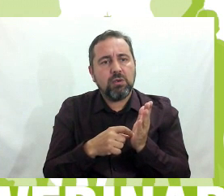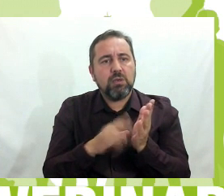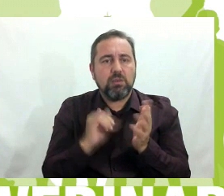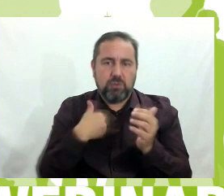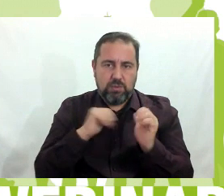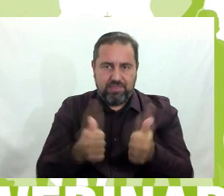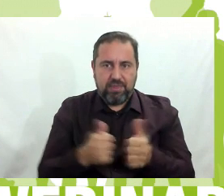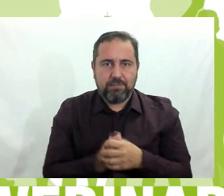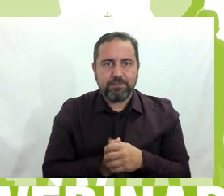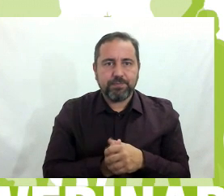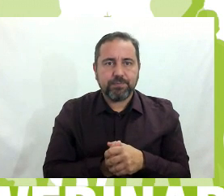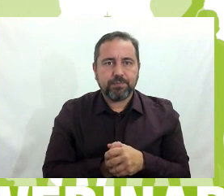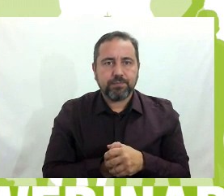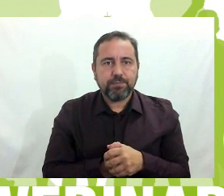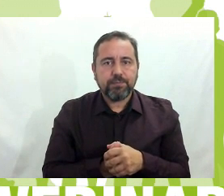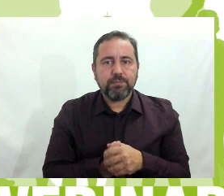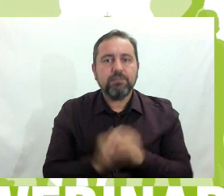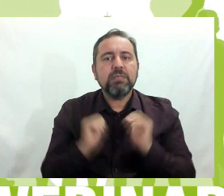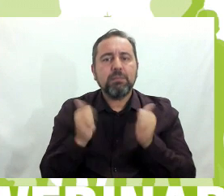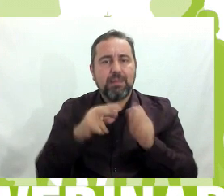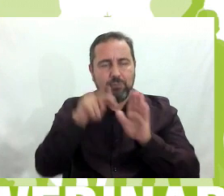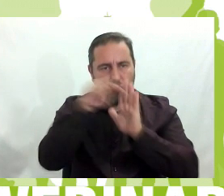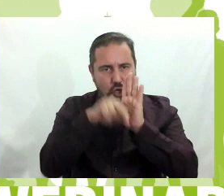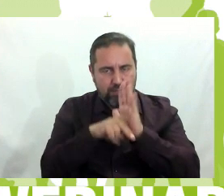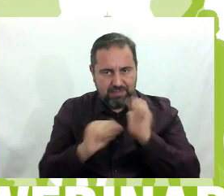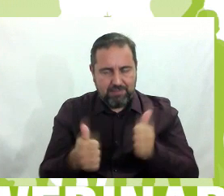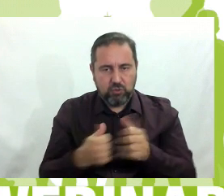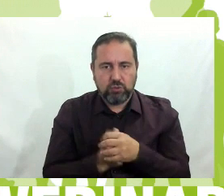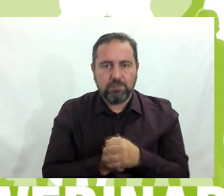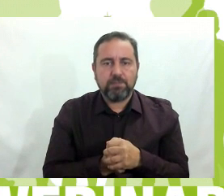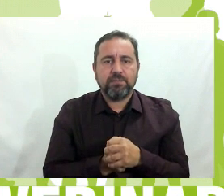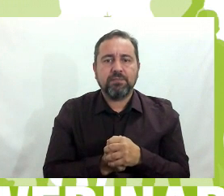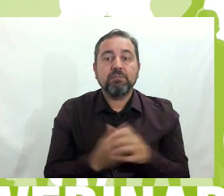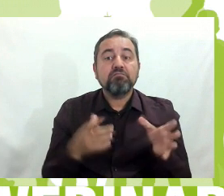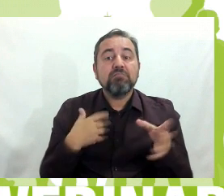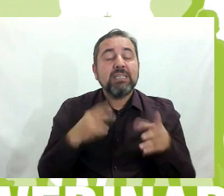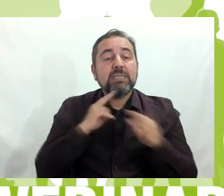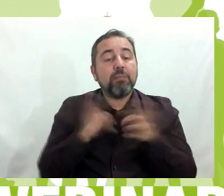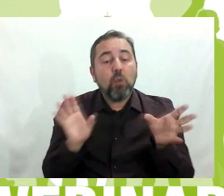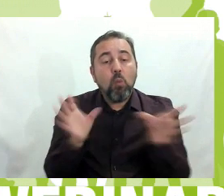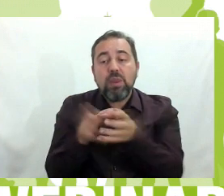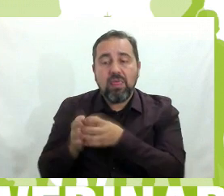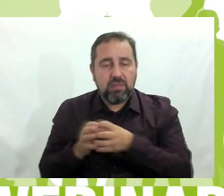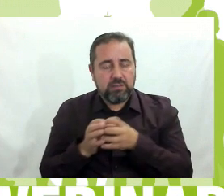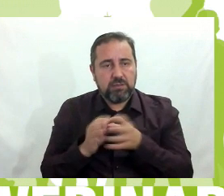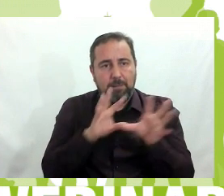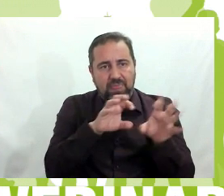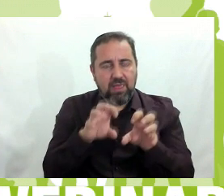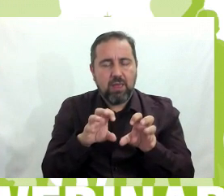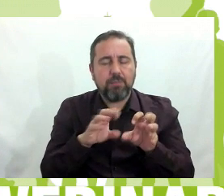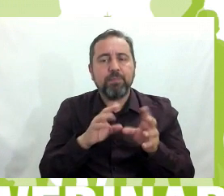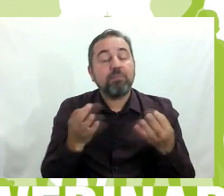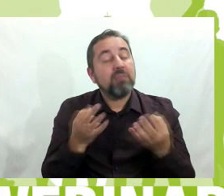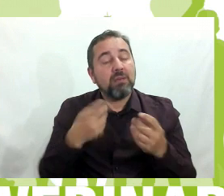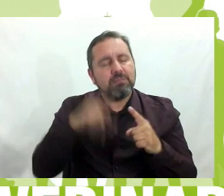empezar. Vamos a empezar con la norma. En las comunidades de aprendizaje se